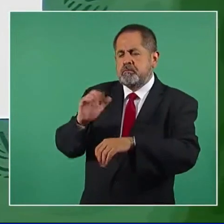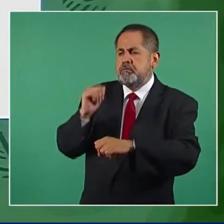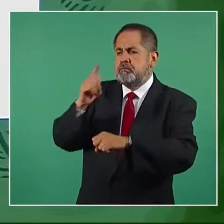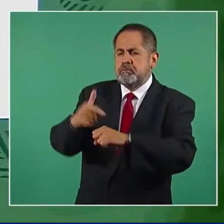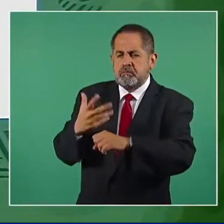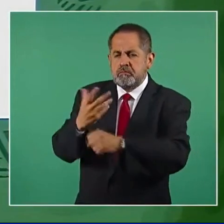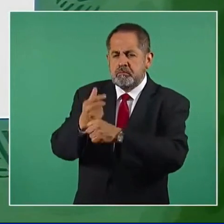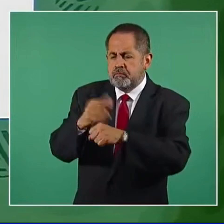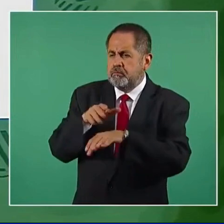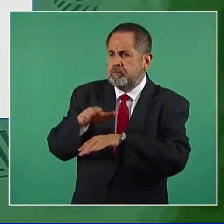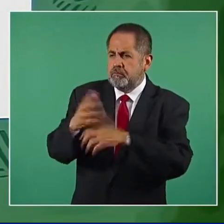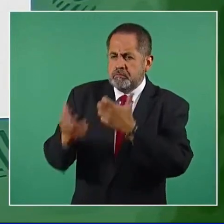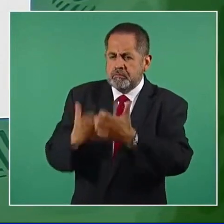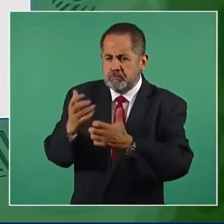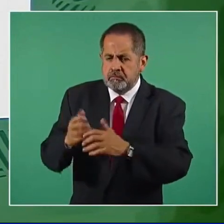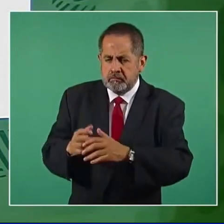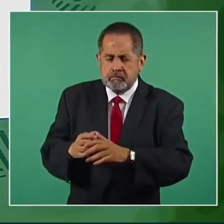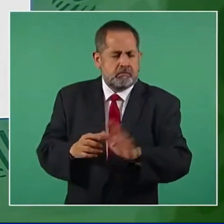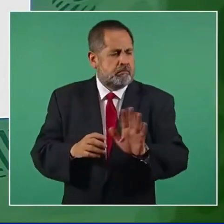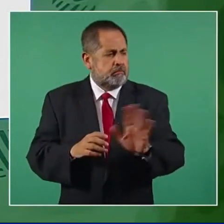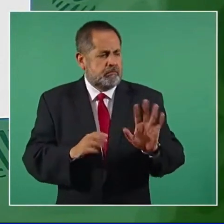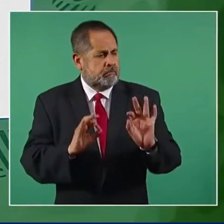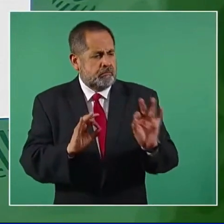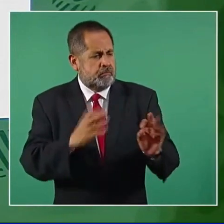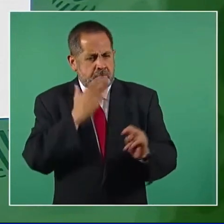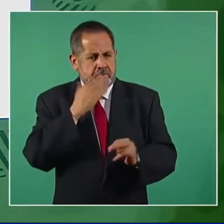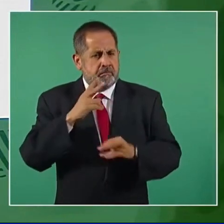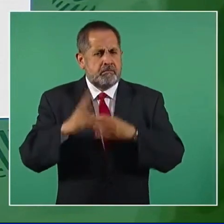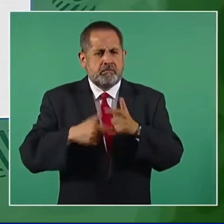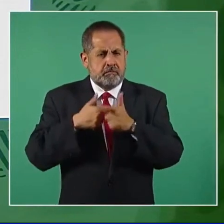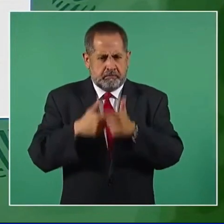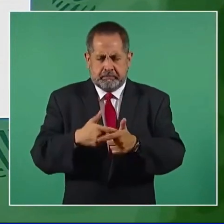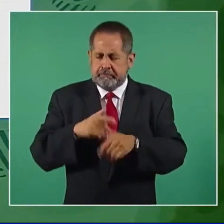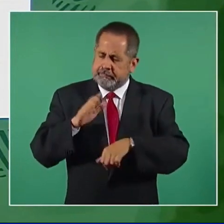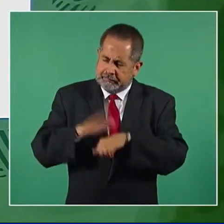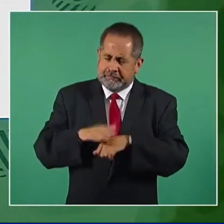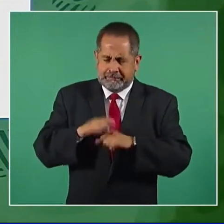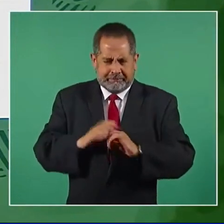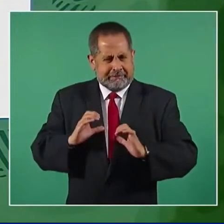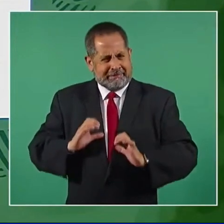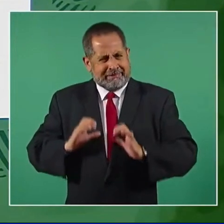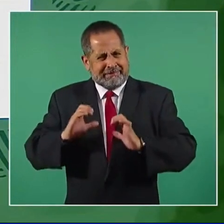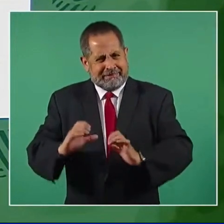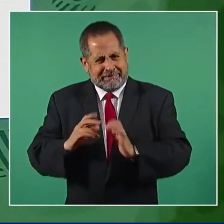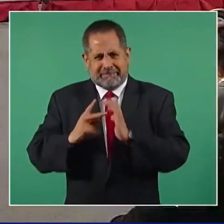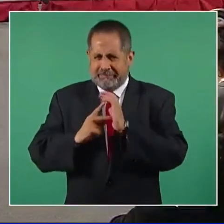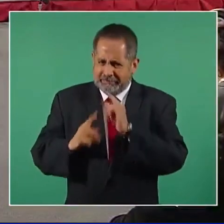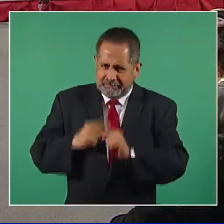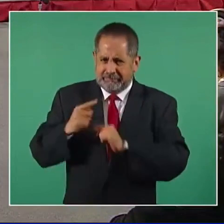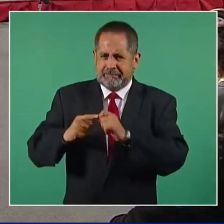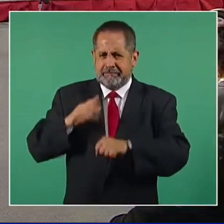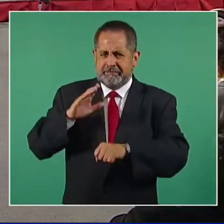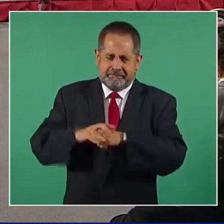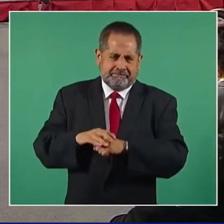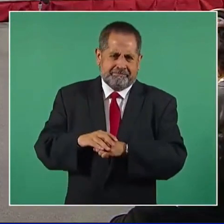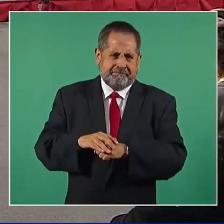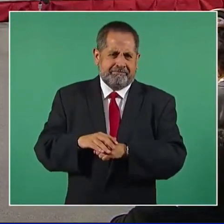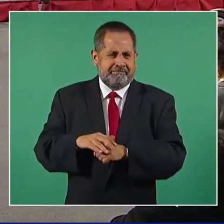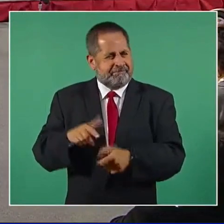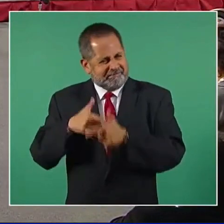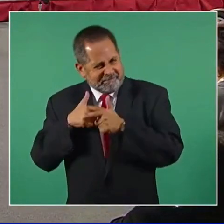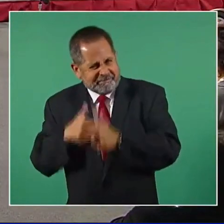No, vamos bien, vamos a seguir apretando, le vamos a dar otra vuelta a la tuerca,